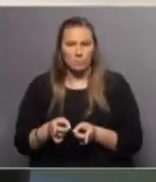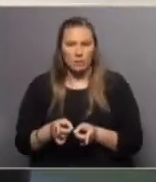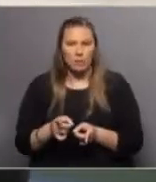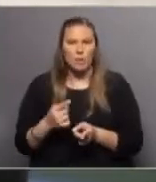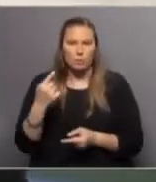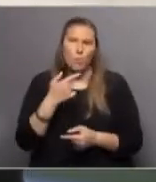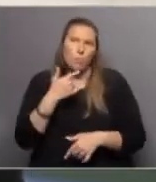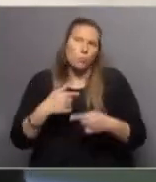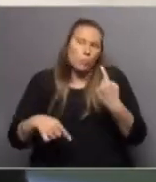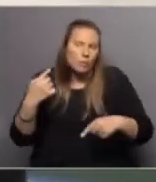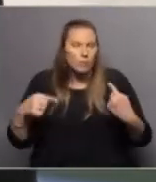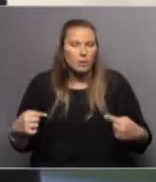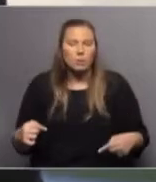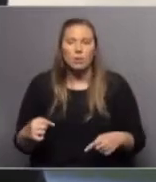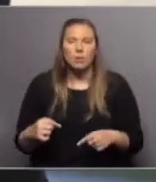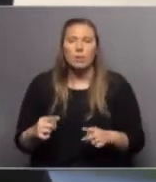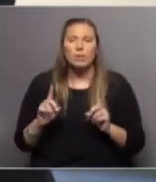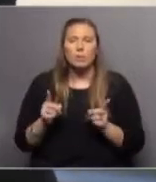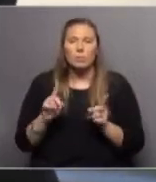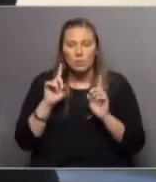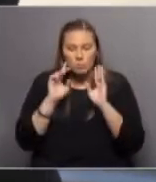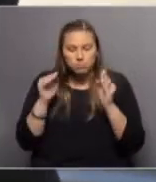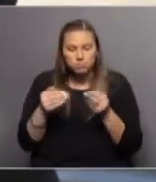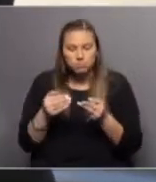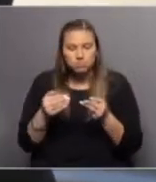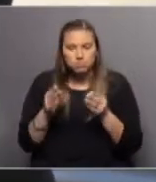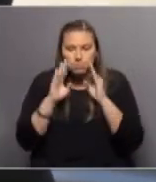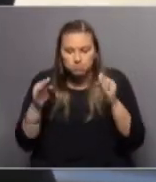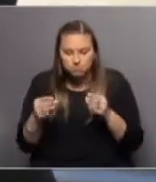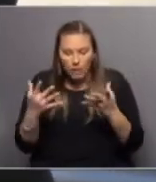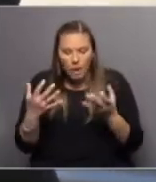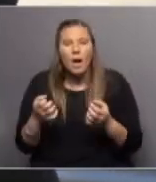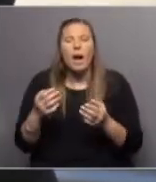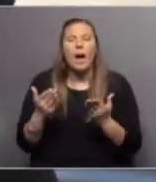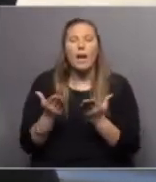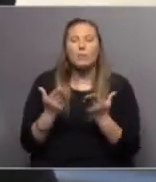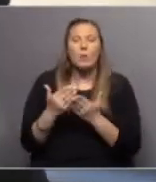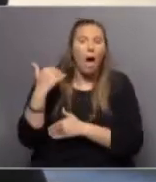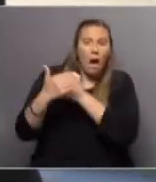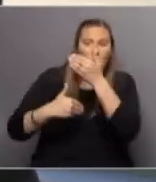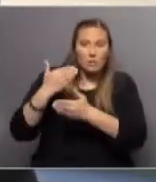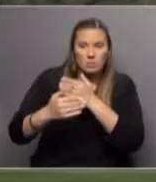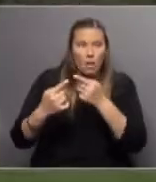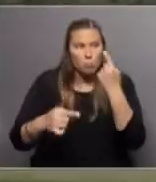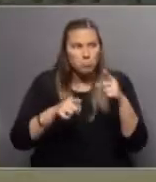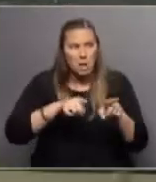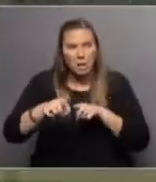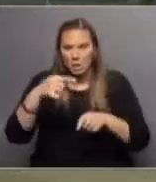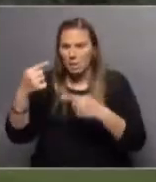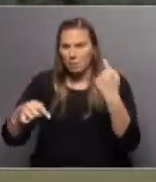eso hay varios ejemplos. Incluso se ha apostado en muchos casos a estudiantes avanzados de las distintas carreras.